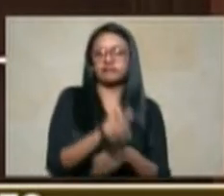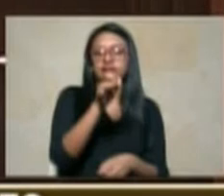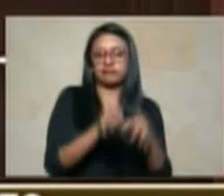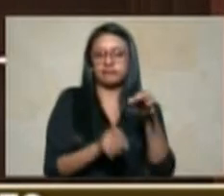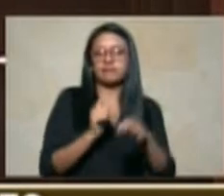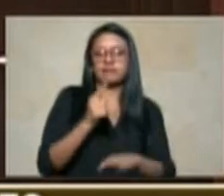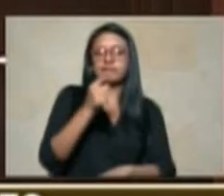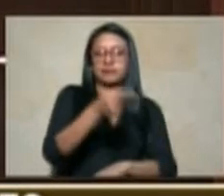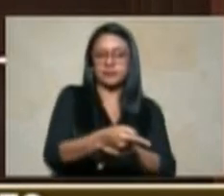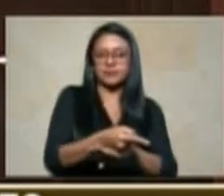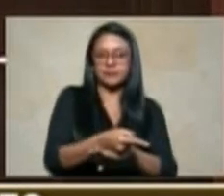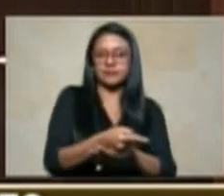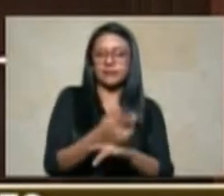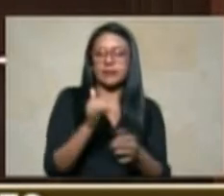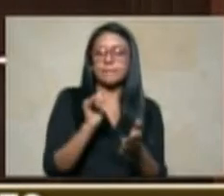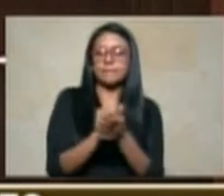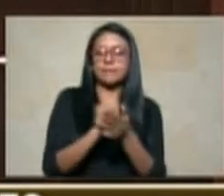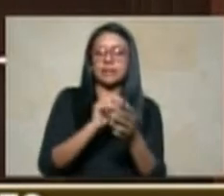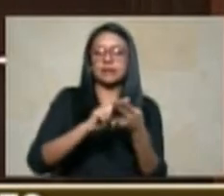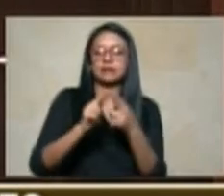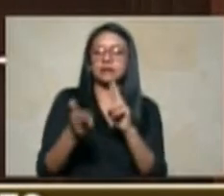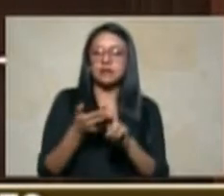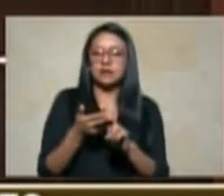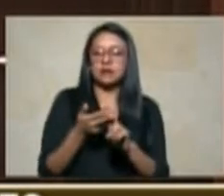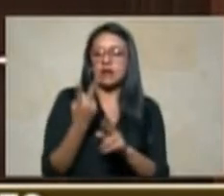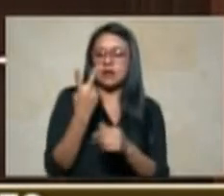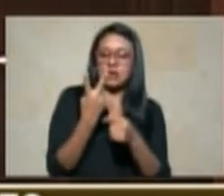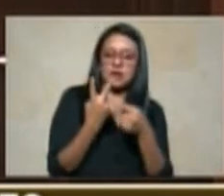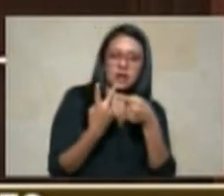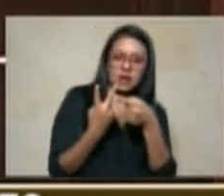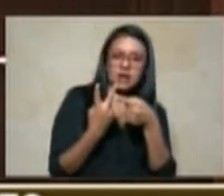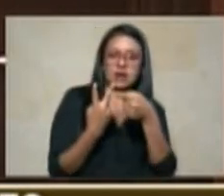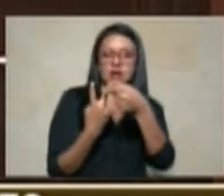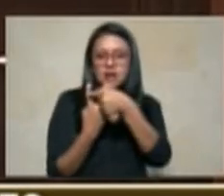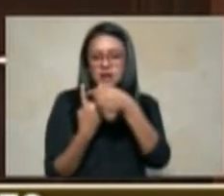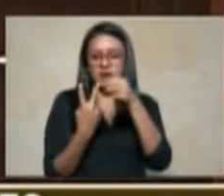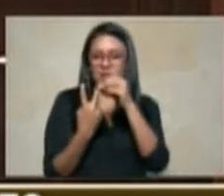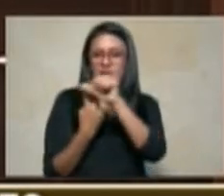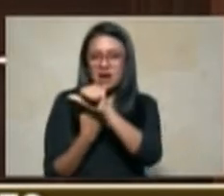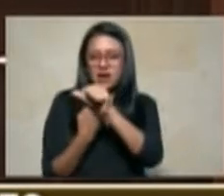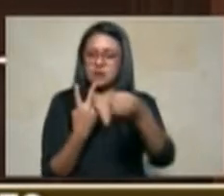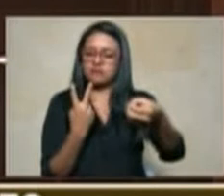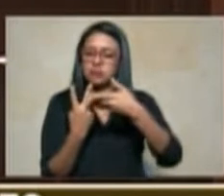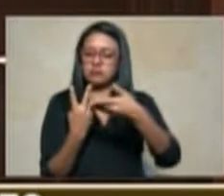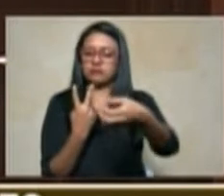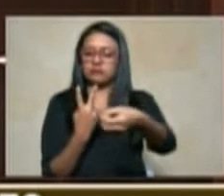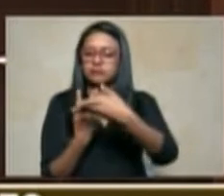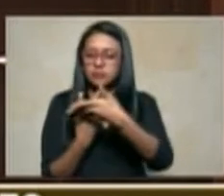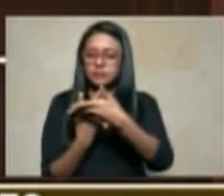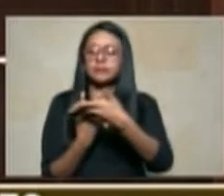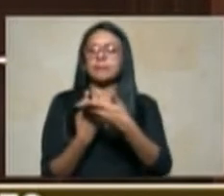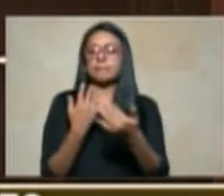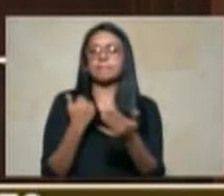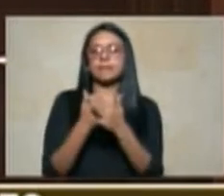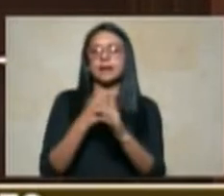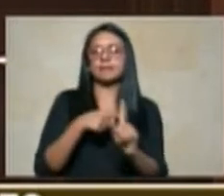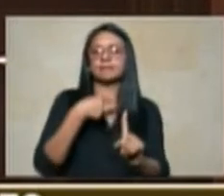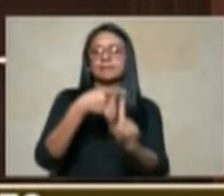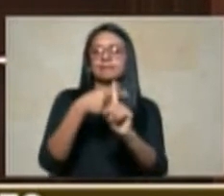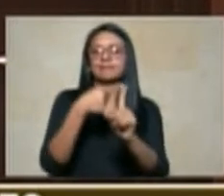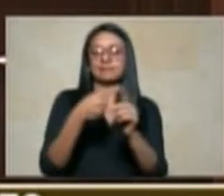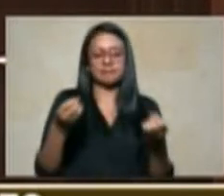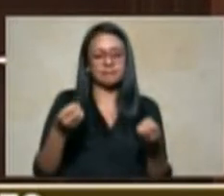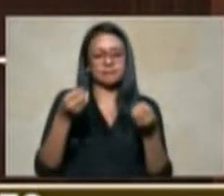para el uno como para el otro se daba el beneficio correspondiente según lo que